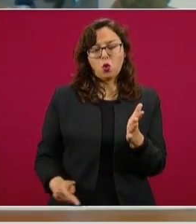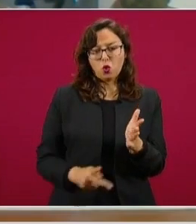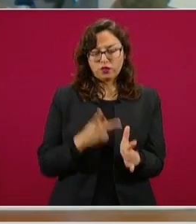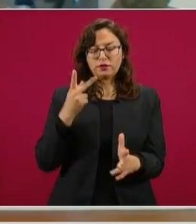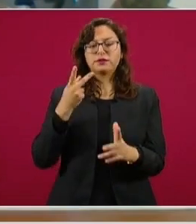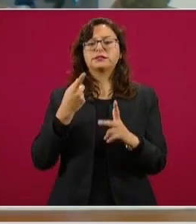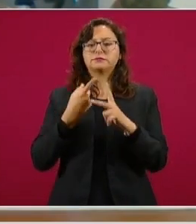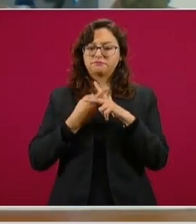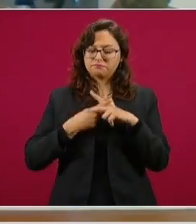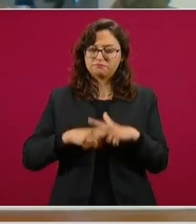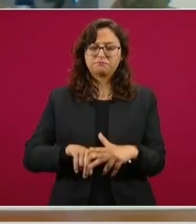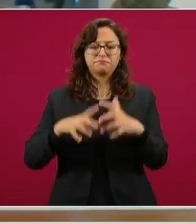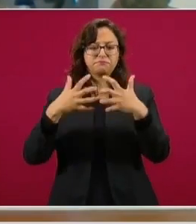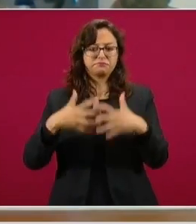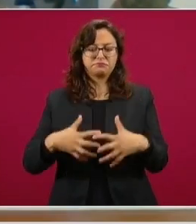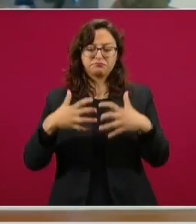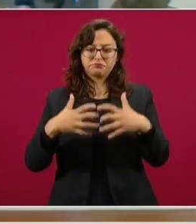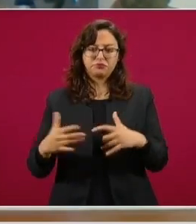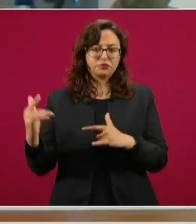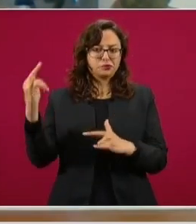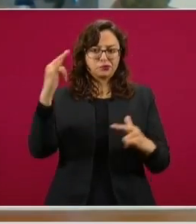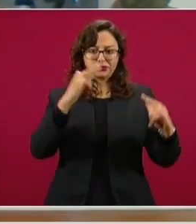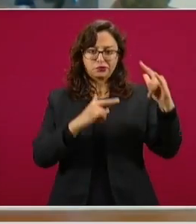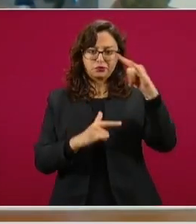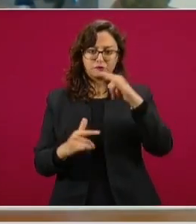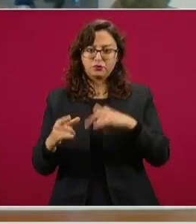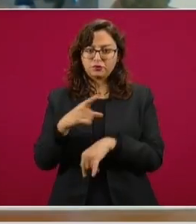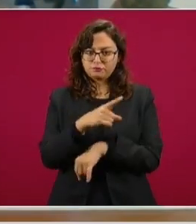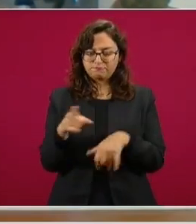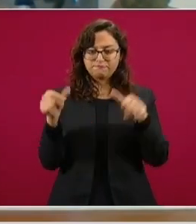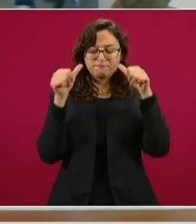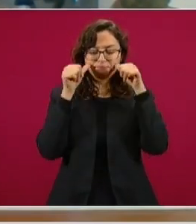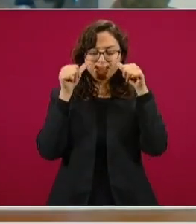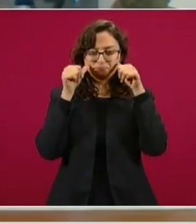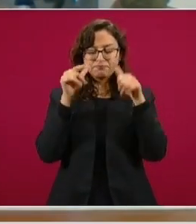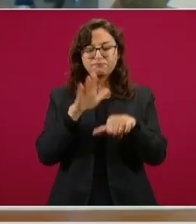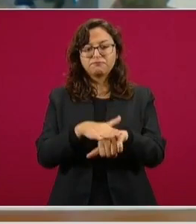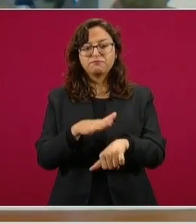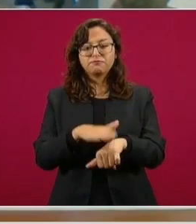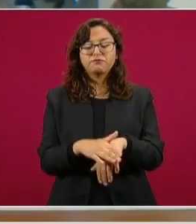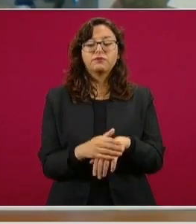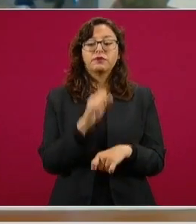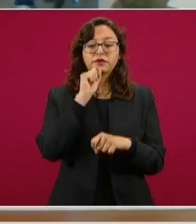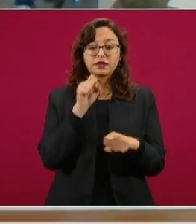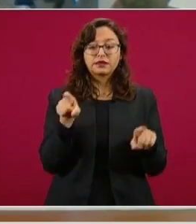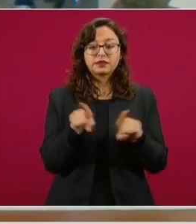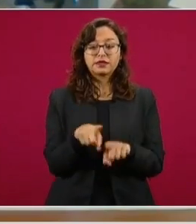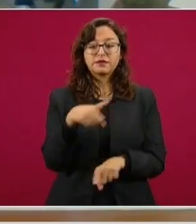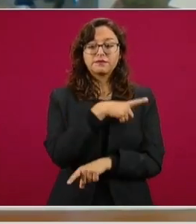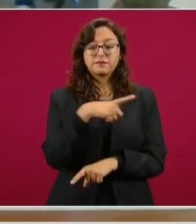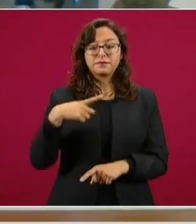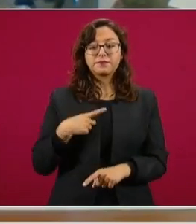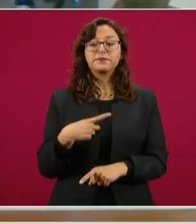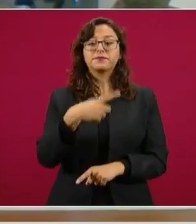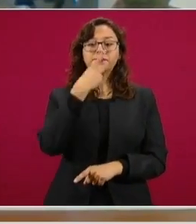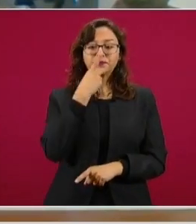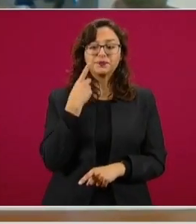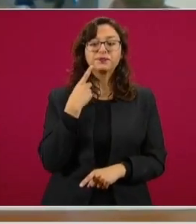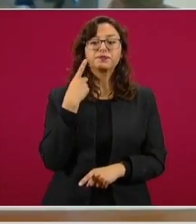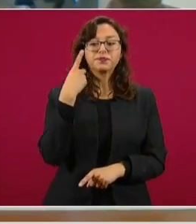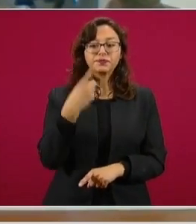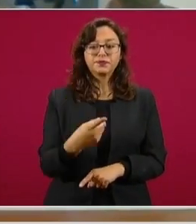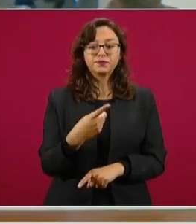su comunicación. Para que estén atentos, por favor. Es importante también mencionar que hubo un